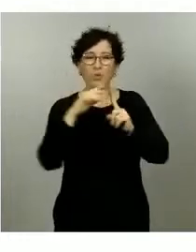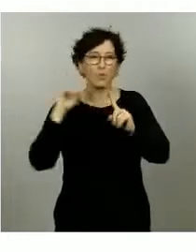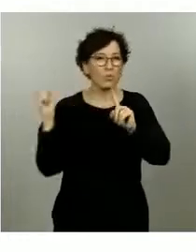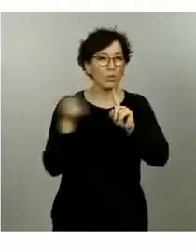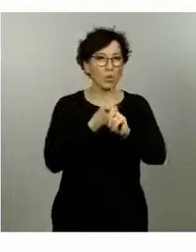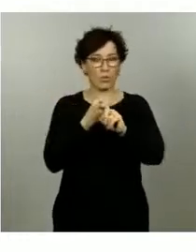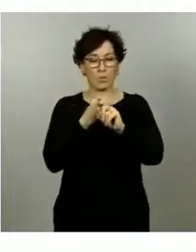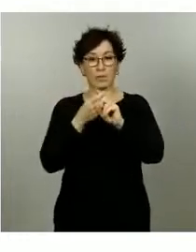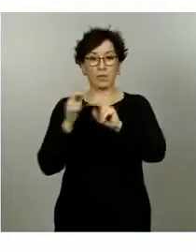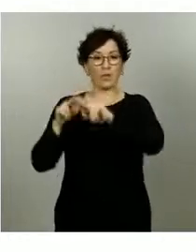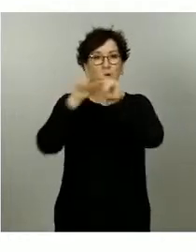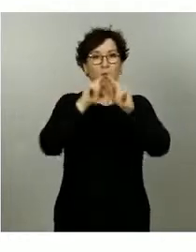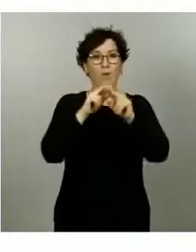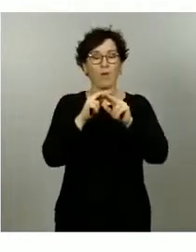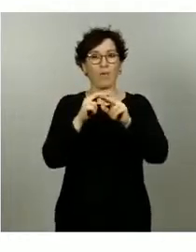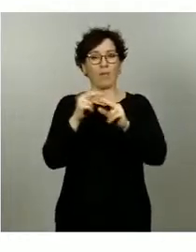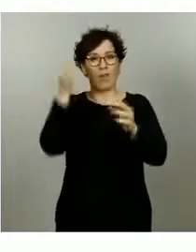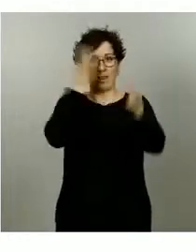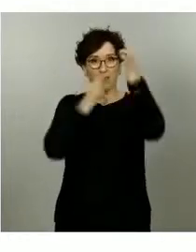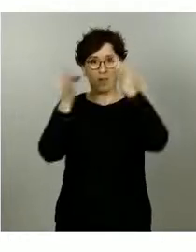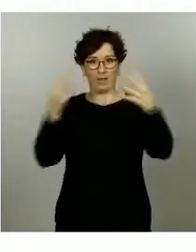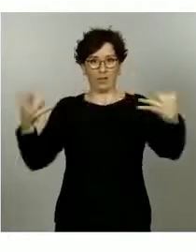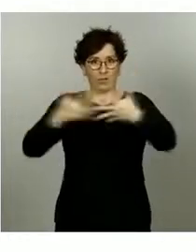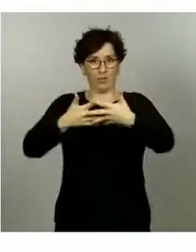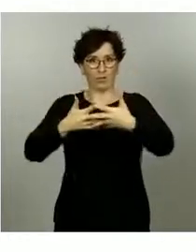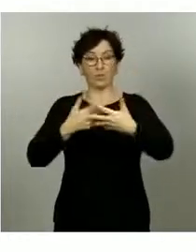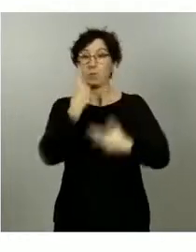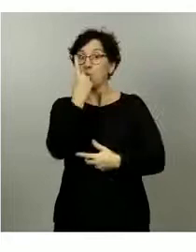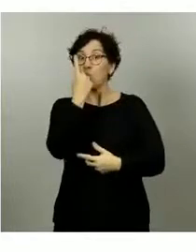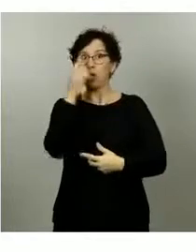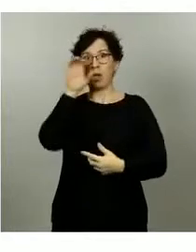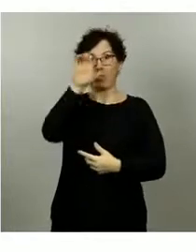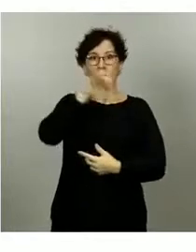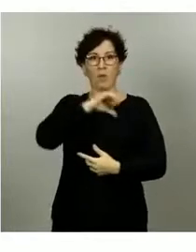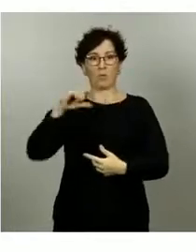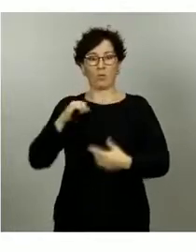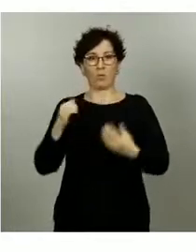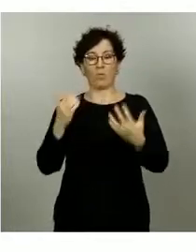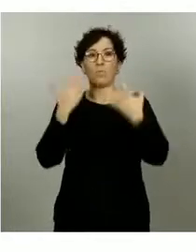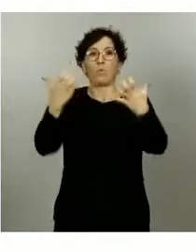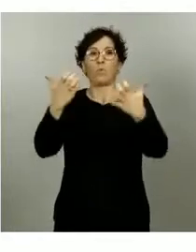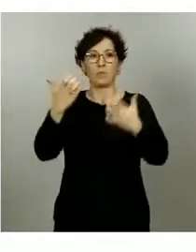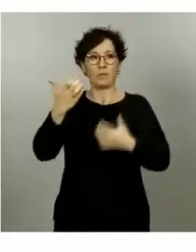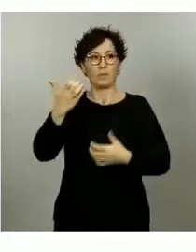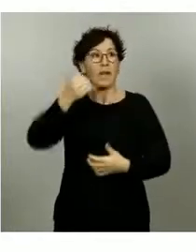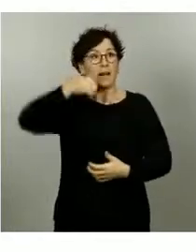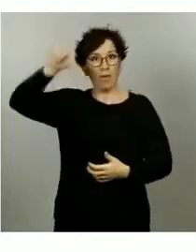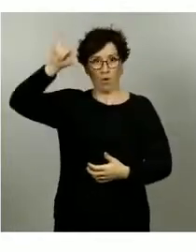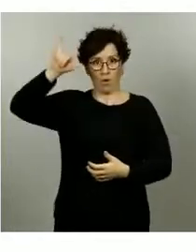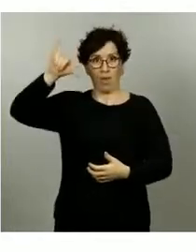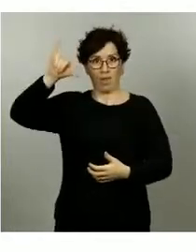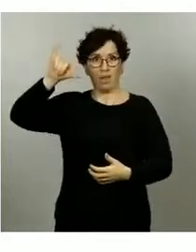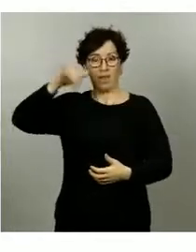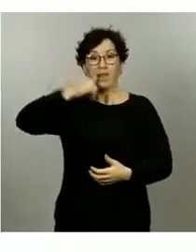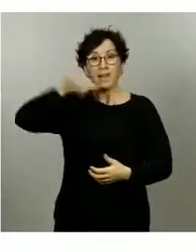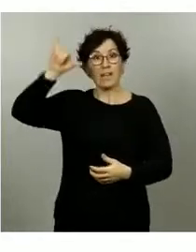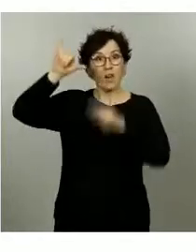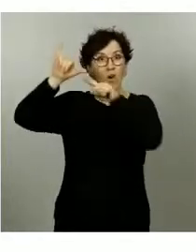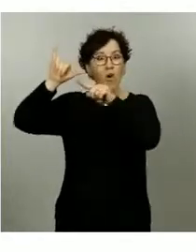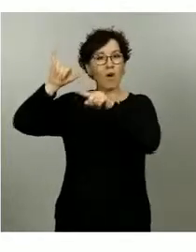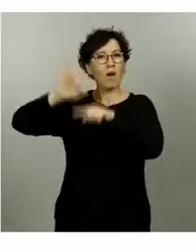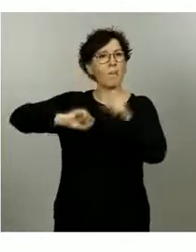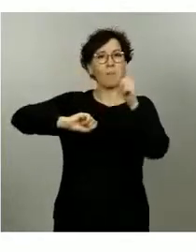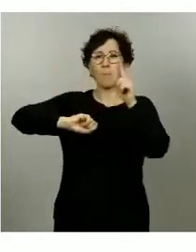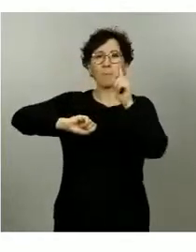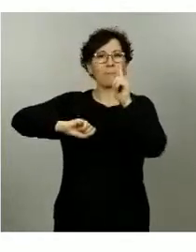hemos hablado estos días, si hubiéramos detectado todos los casos que nos muestra ese estudio. Esto, como ven, hay una comunidad autónoma que